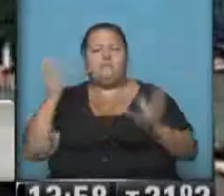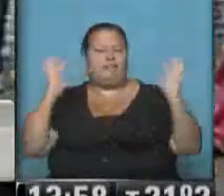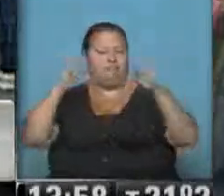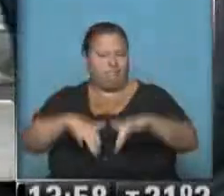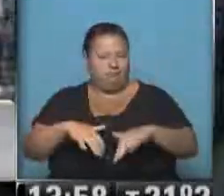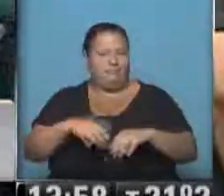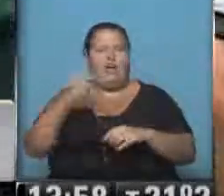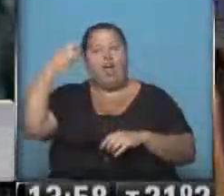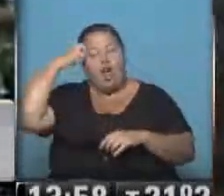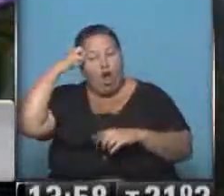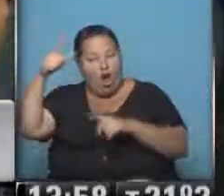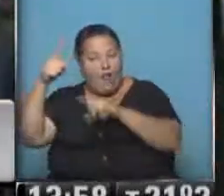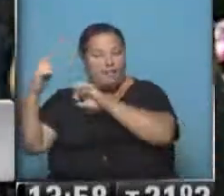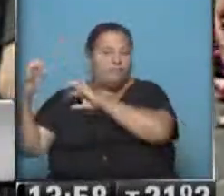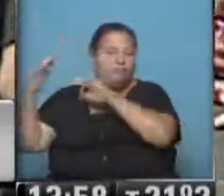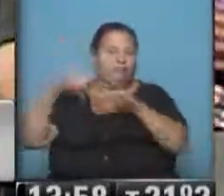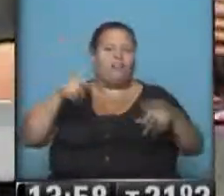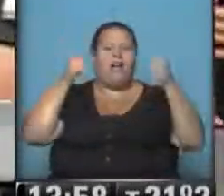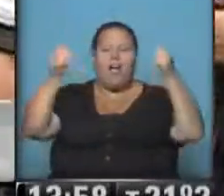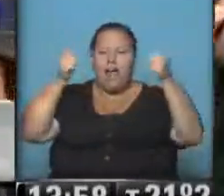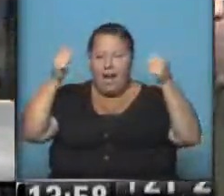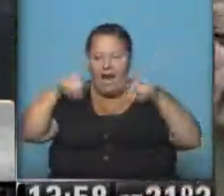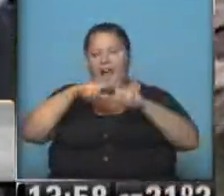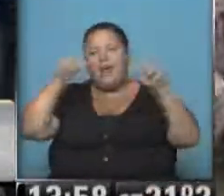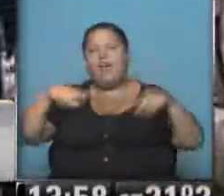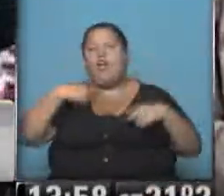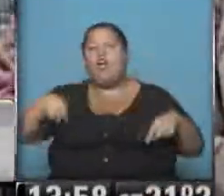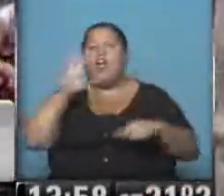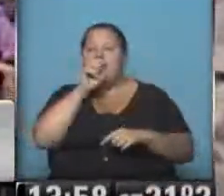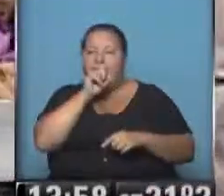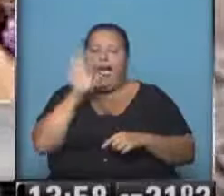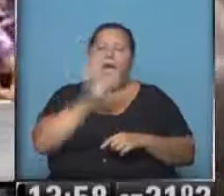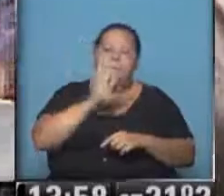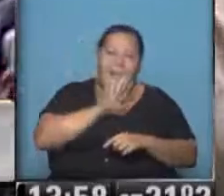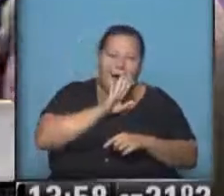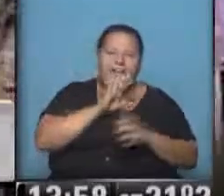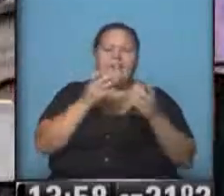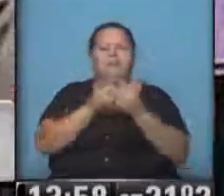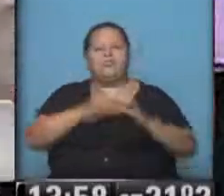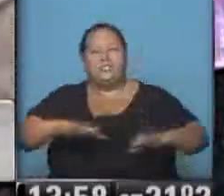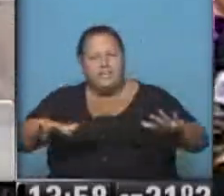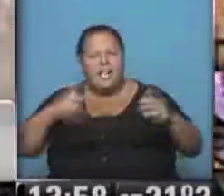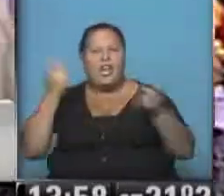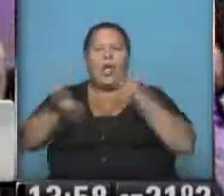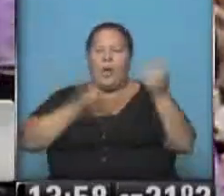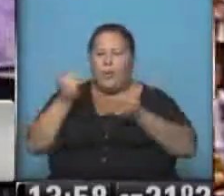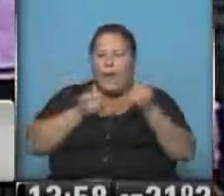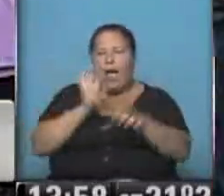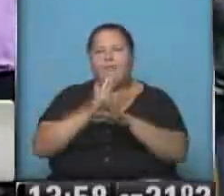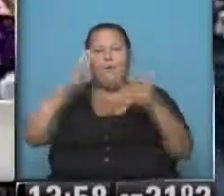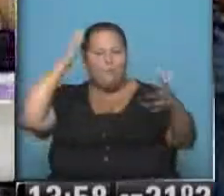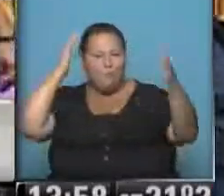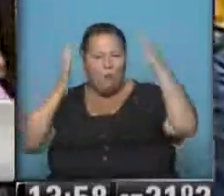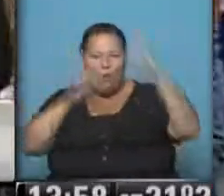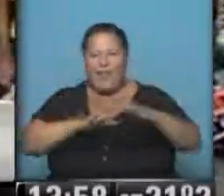desde el Congreso Nacional con sus carteles de color naranja amarillo, con gran cantidad de chiquitos que están bailando una suerte de